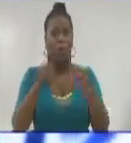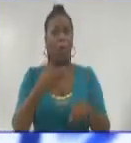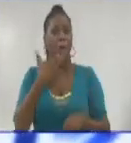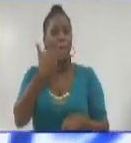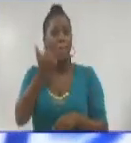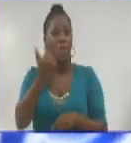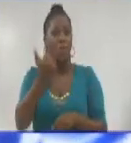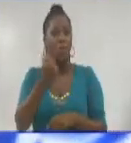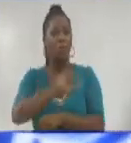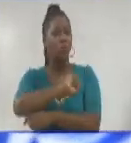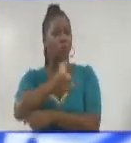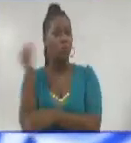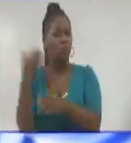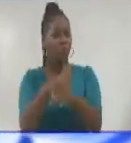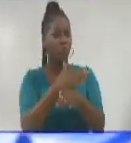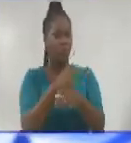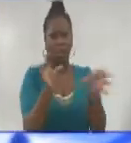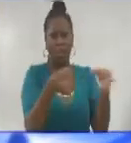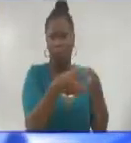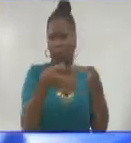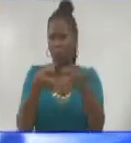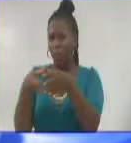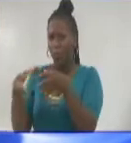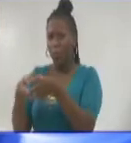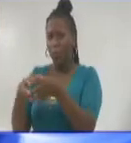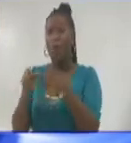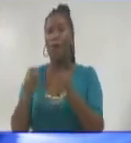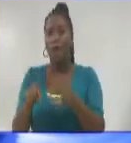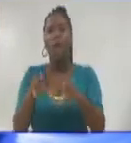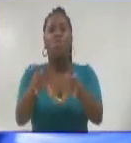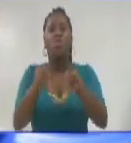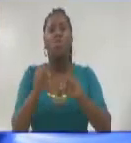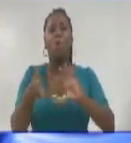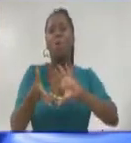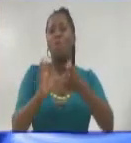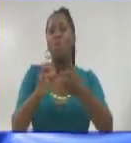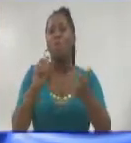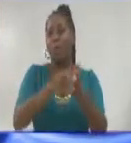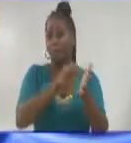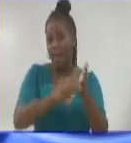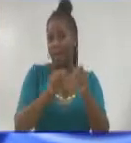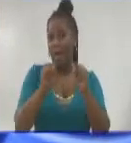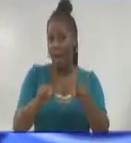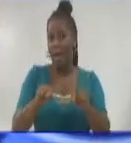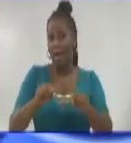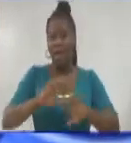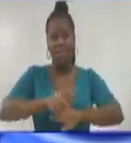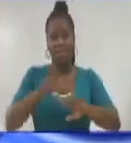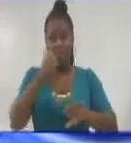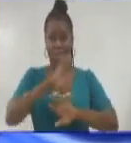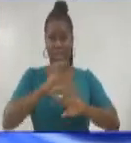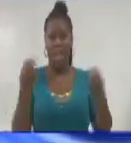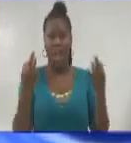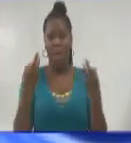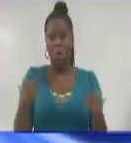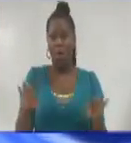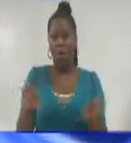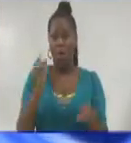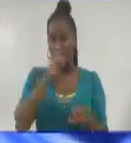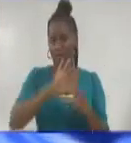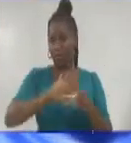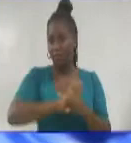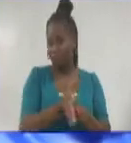en todas las categorías a partir de la implementación de una nueva estrategia cuando retornemos a la nueva normalidad.